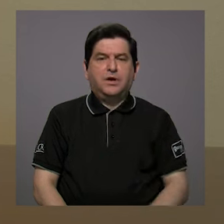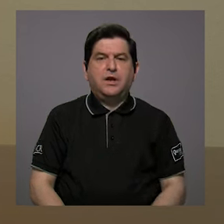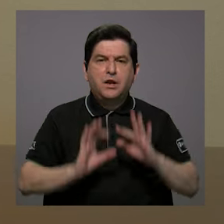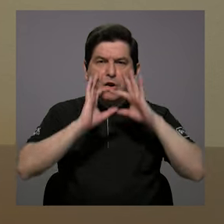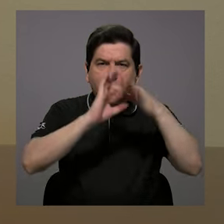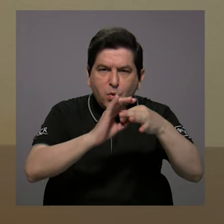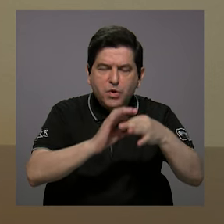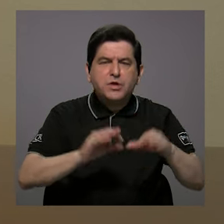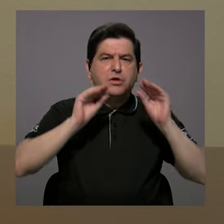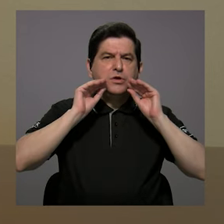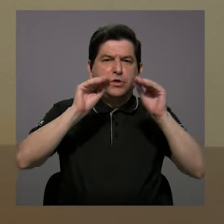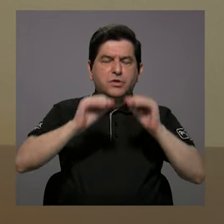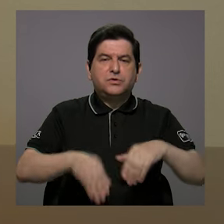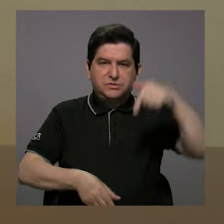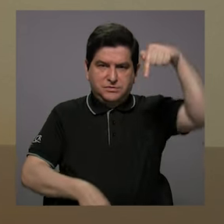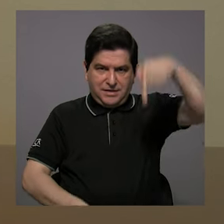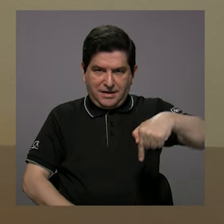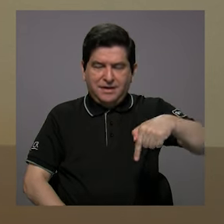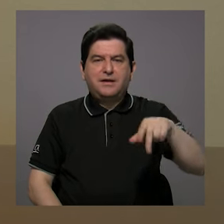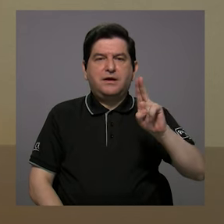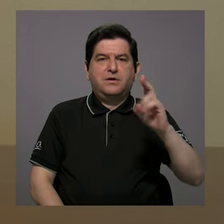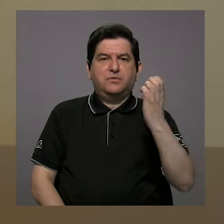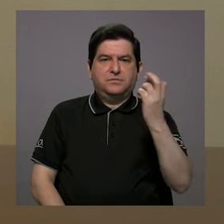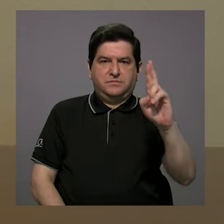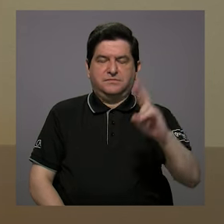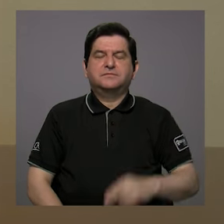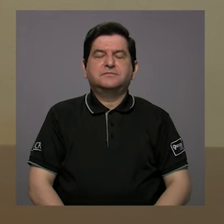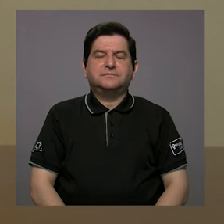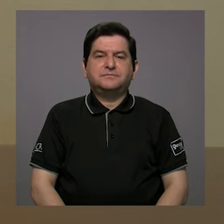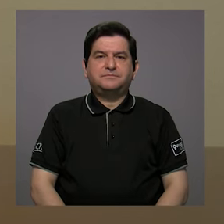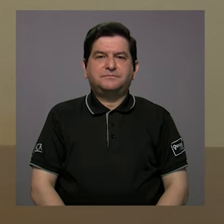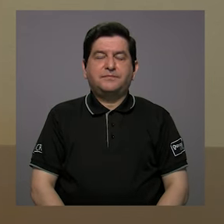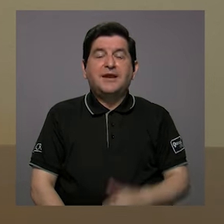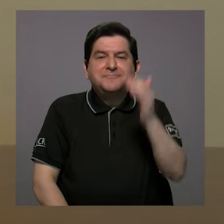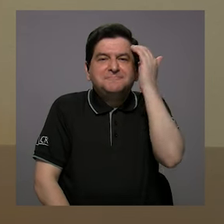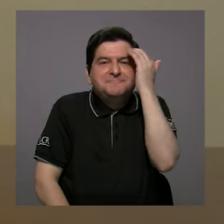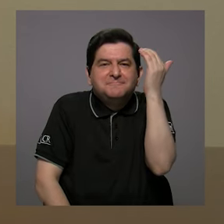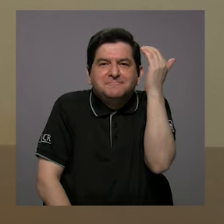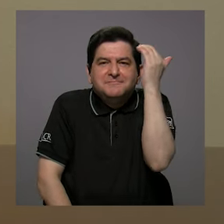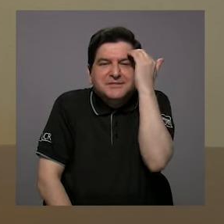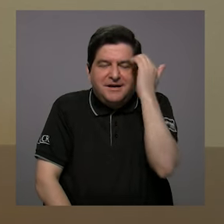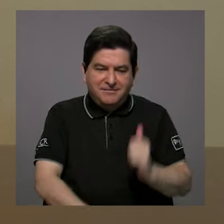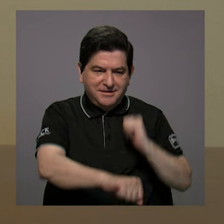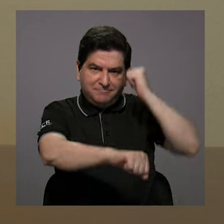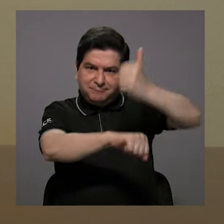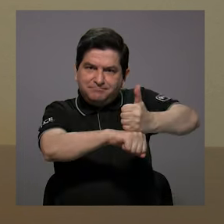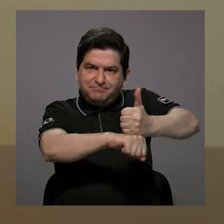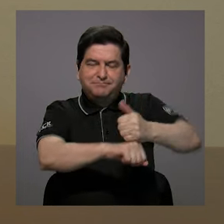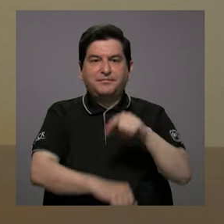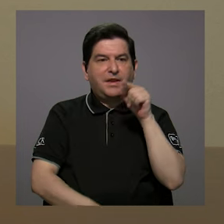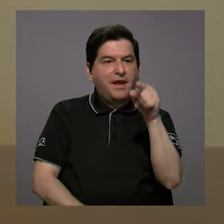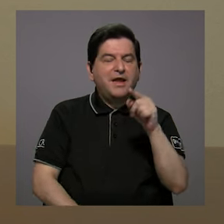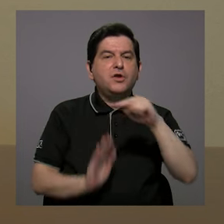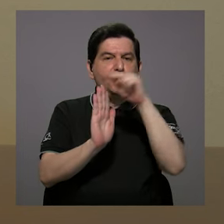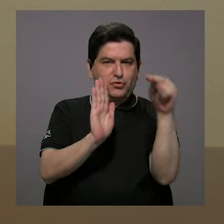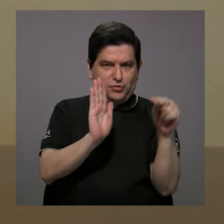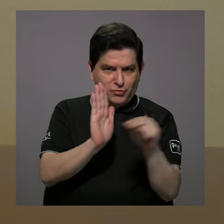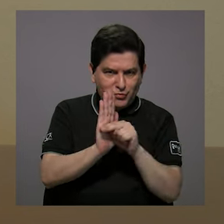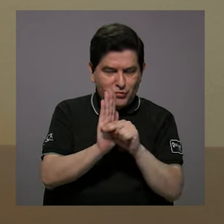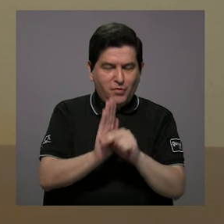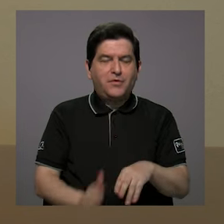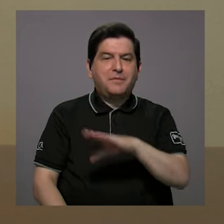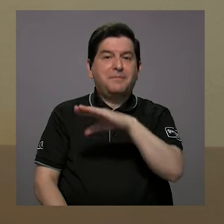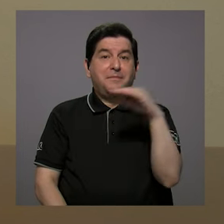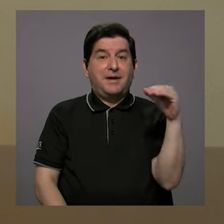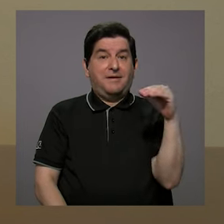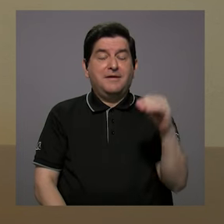vinculados a la docencia en la Universidad de Costa Rica, que supieron establecer entonces esa normativa,